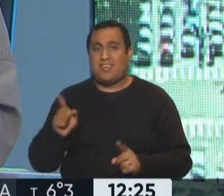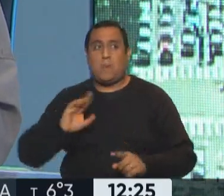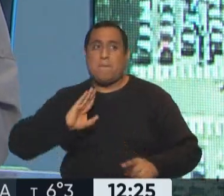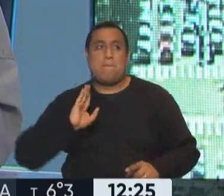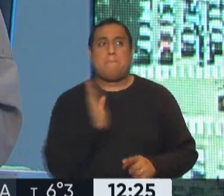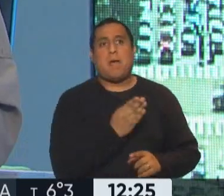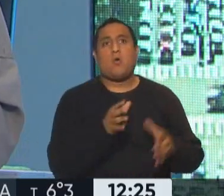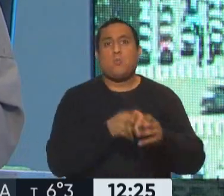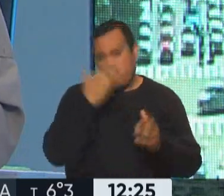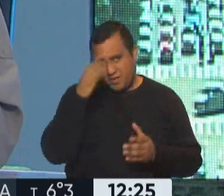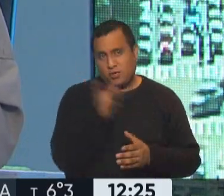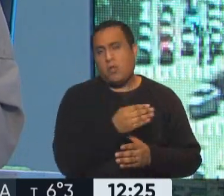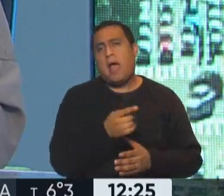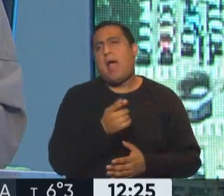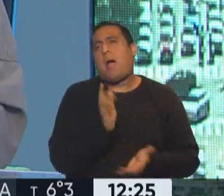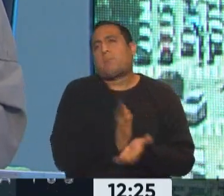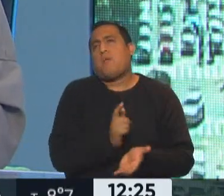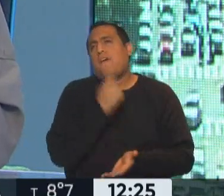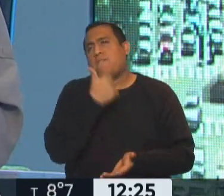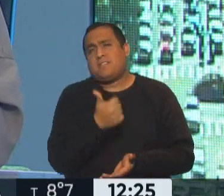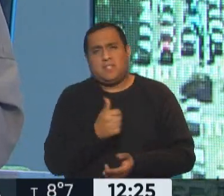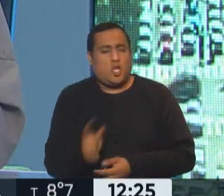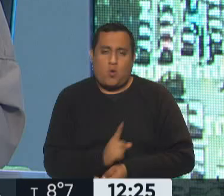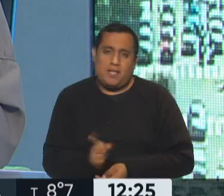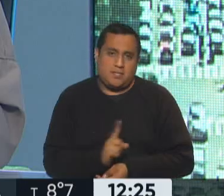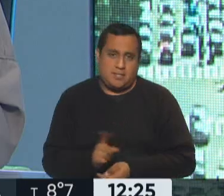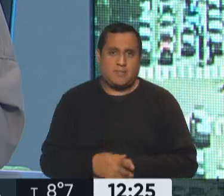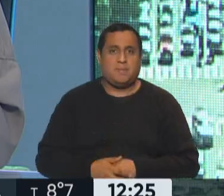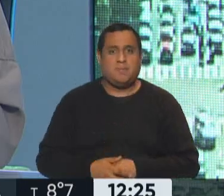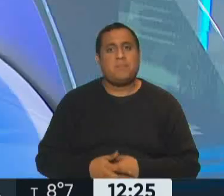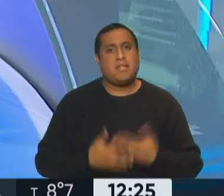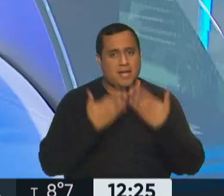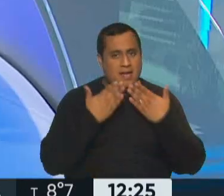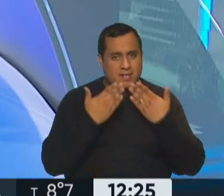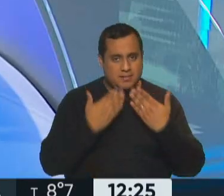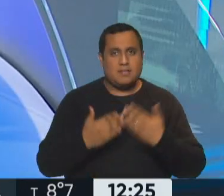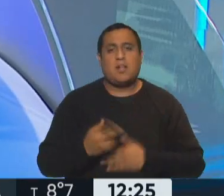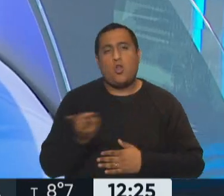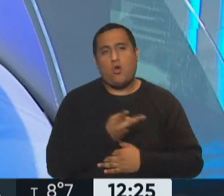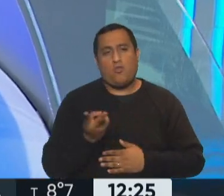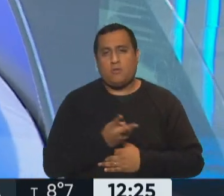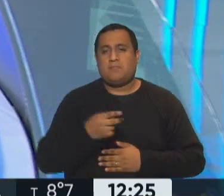de todos no va a ser un paseo en Zulqui, como dijo alguna vez el diputado Yasky. Muchísimas gracias, Pedro. Raúl, seguimos en un ratito.